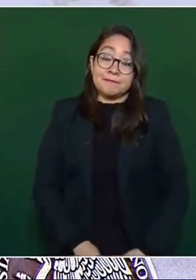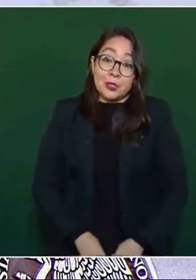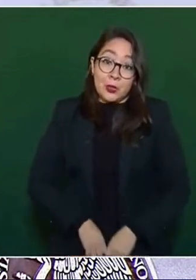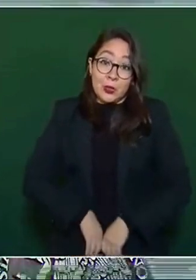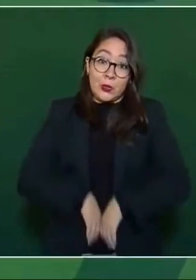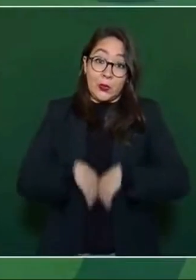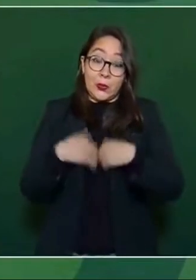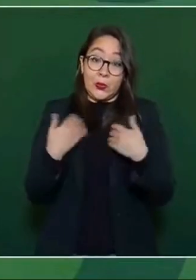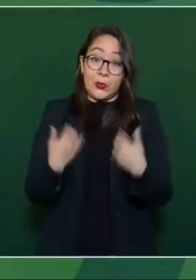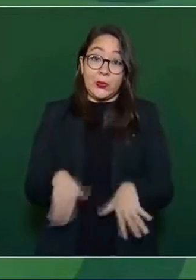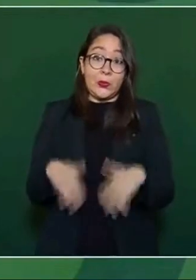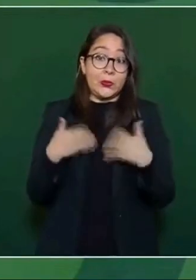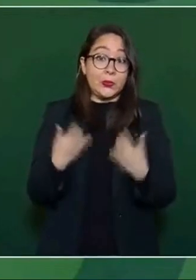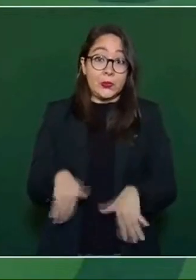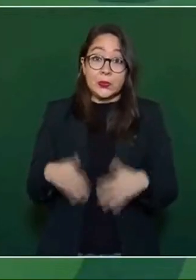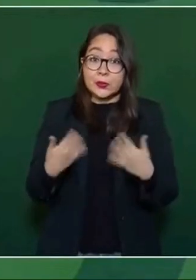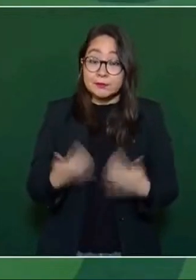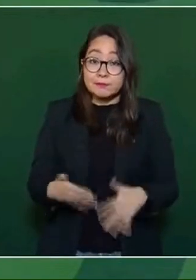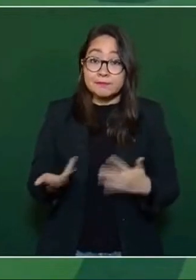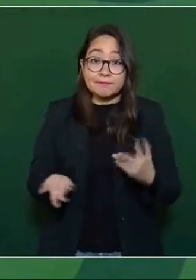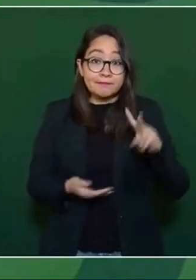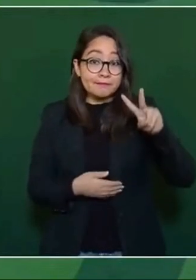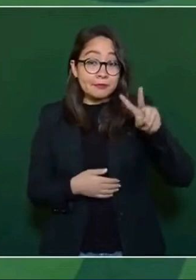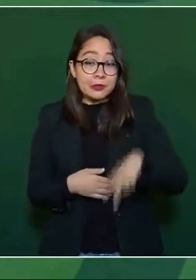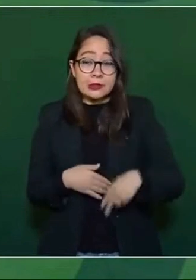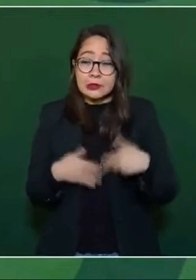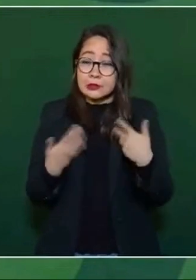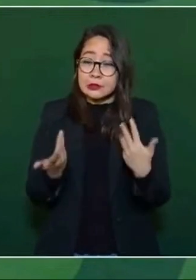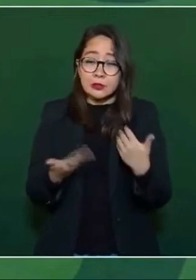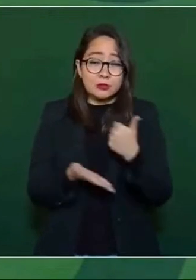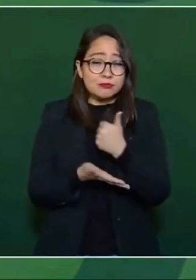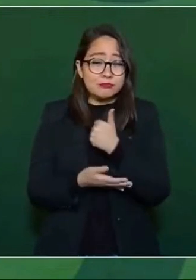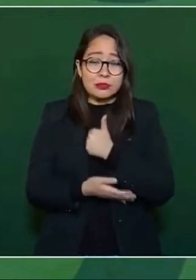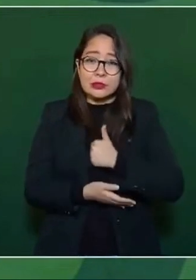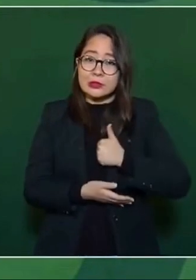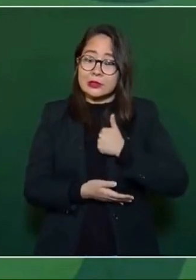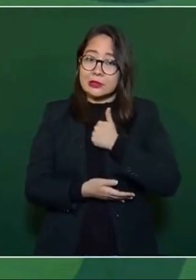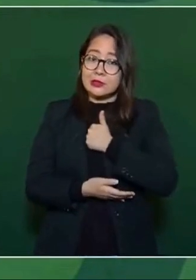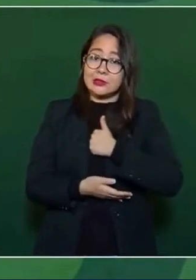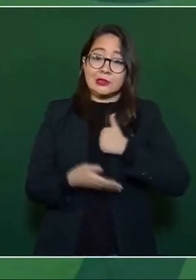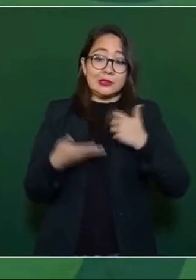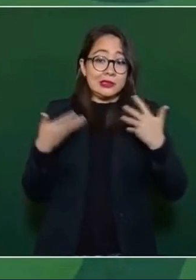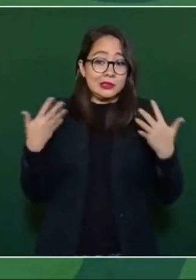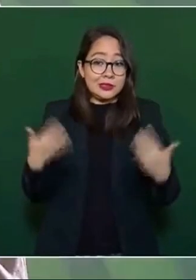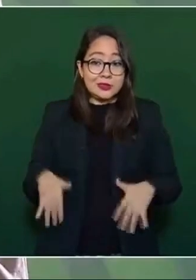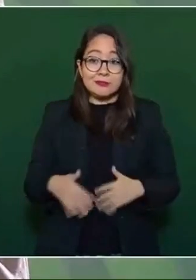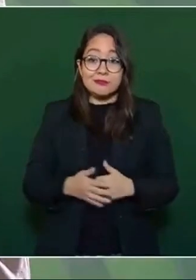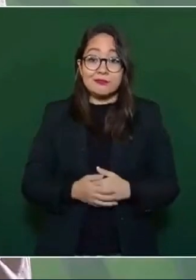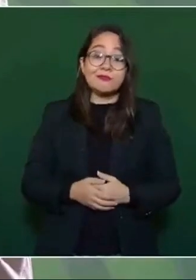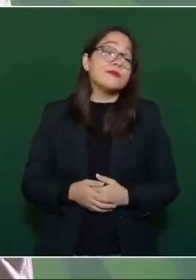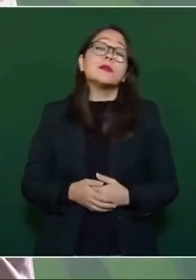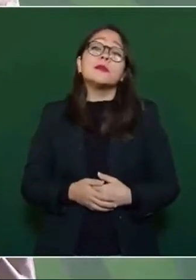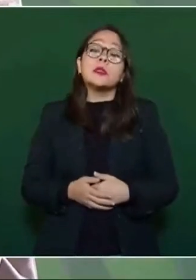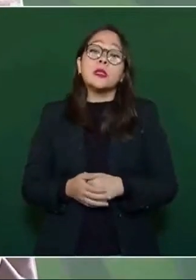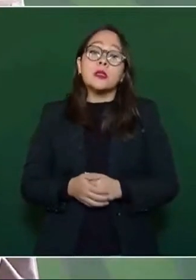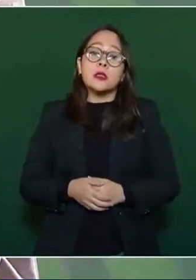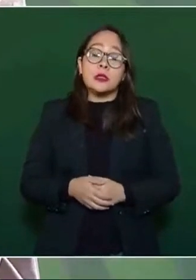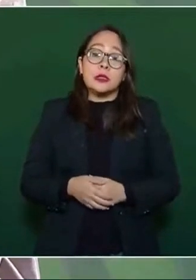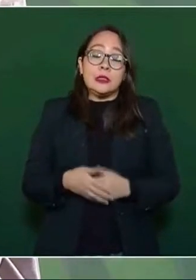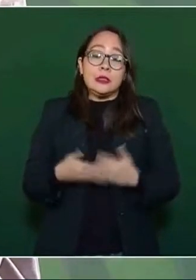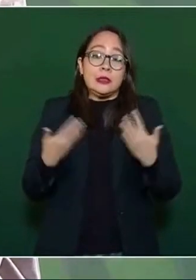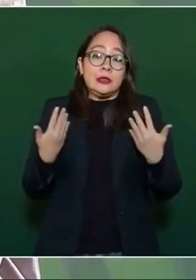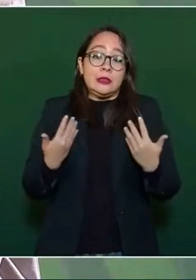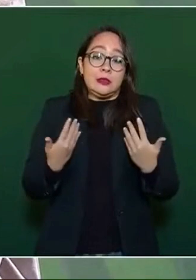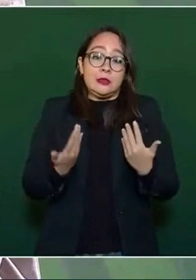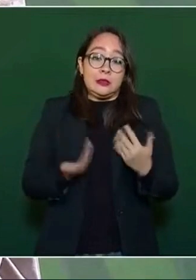Es realmente lamentable que se haya apostado